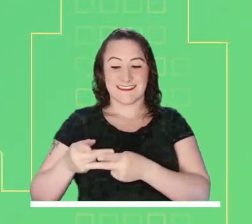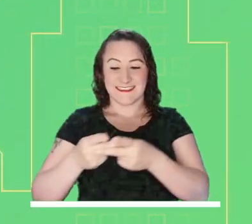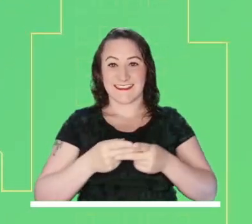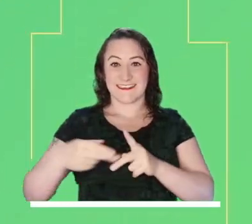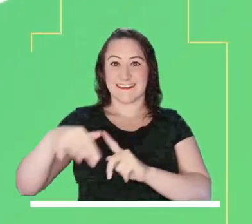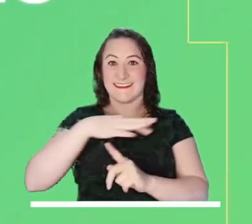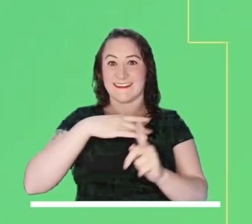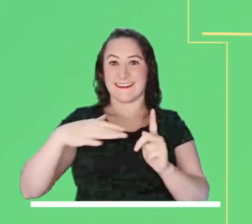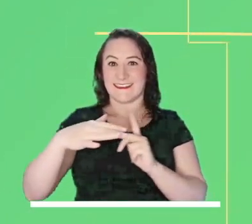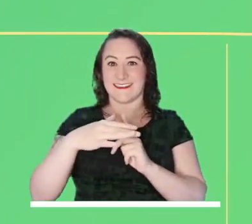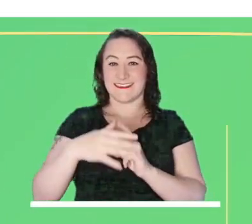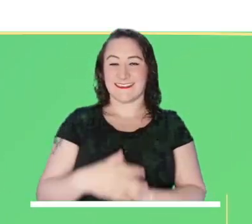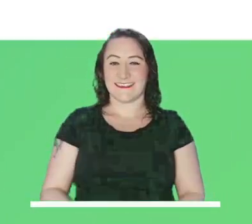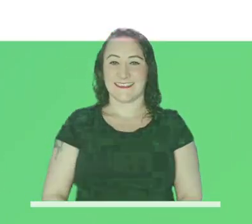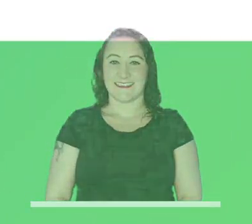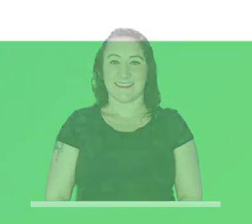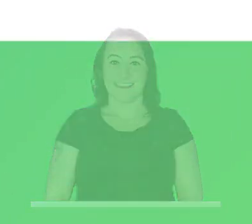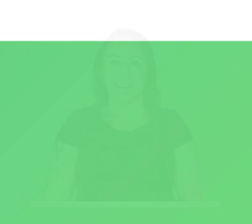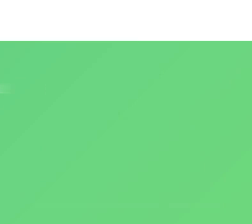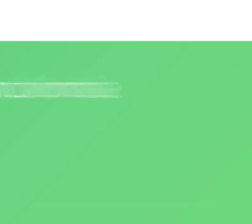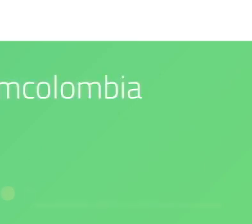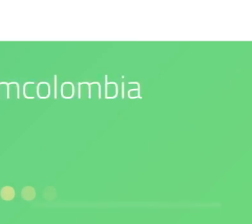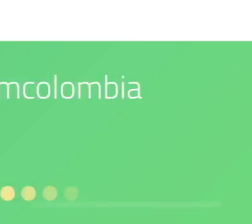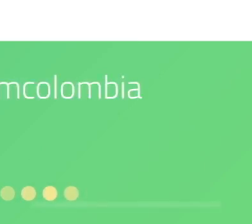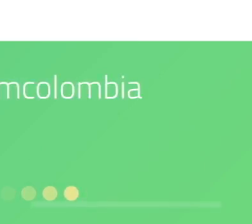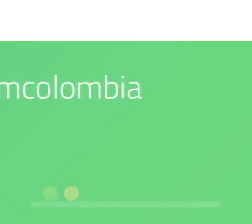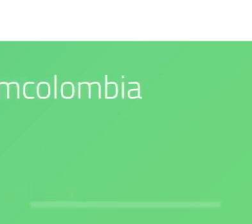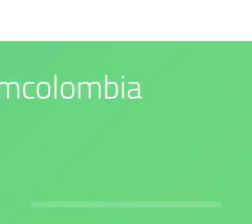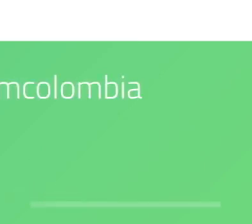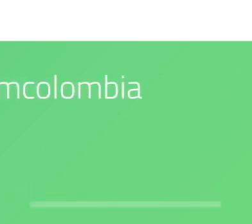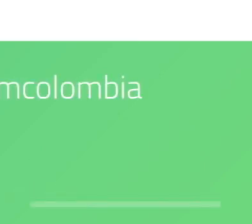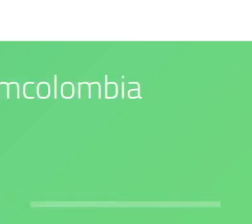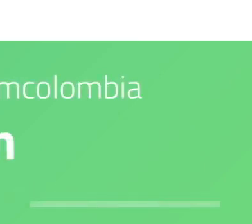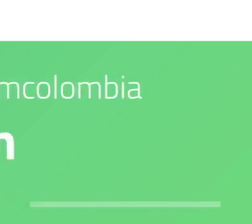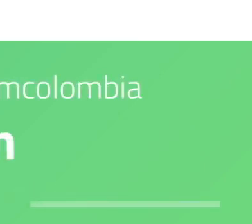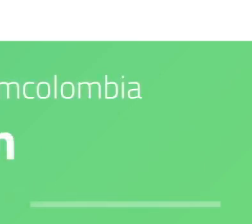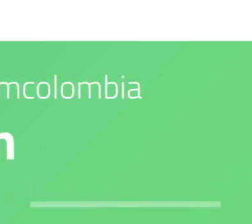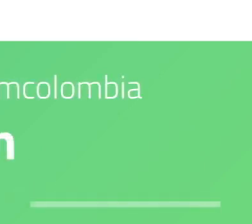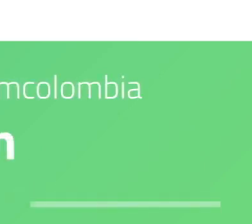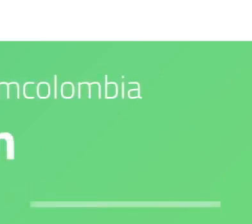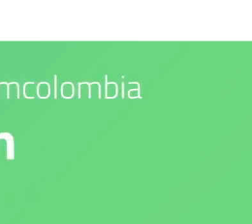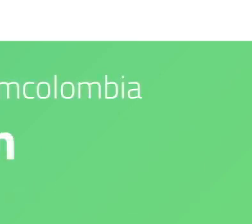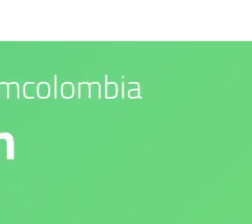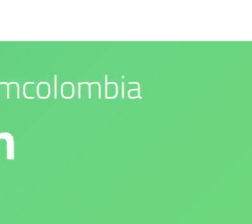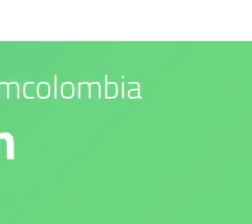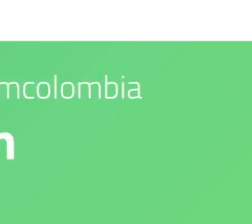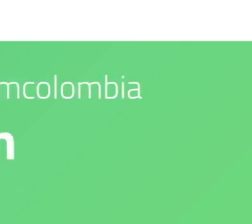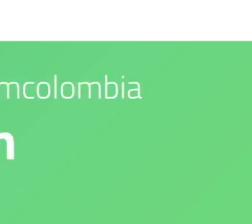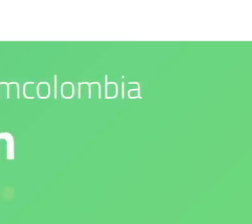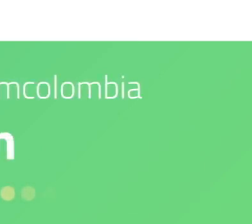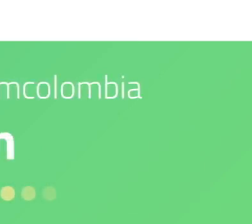Nuestro compromiso es con el medio ambiente. IDEAM es confianza y prevención.